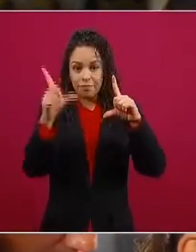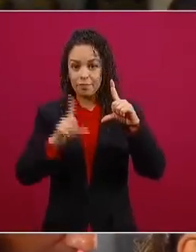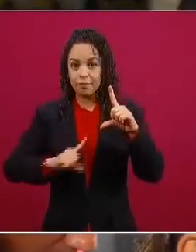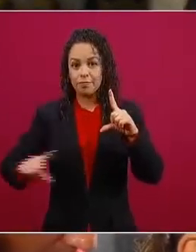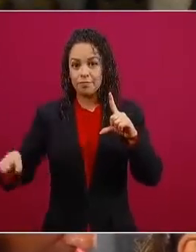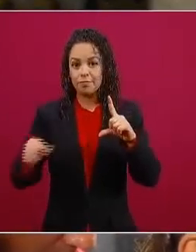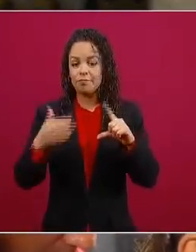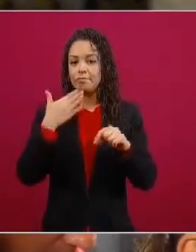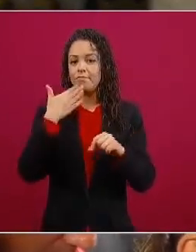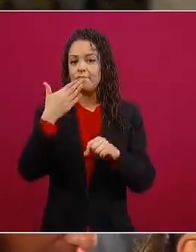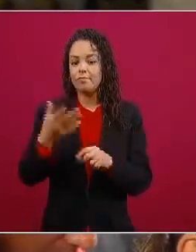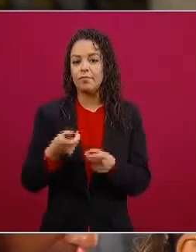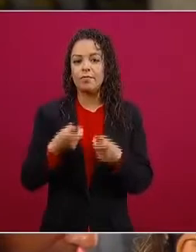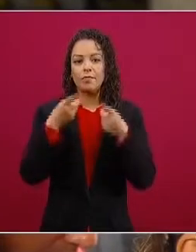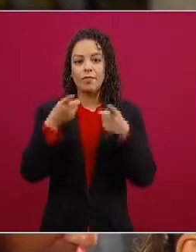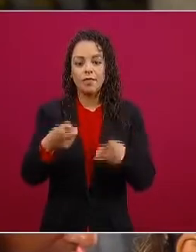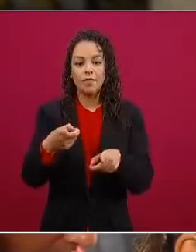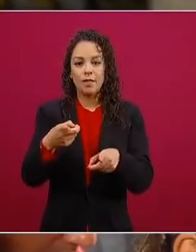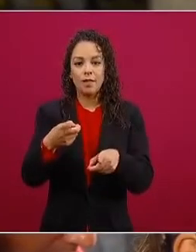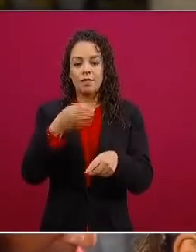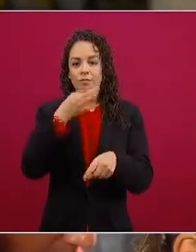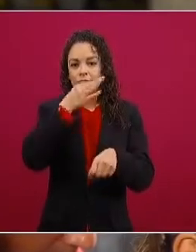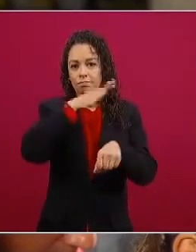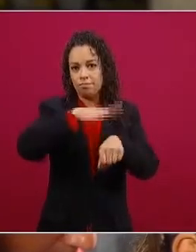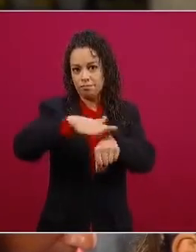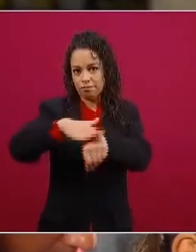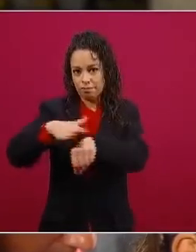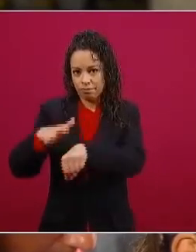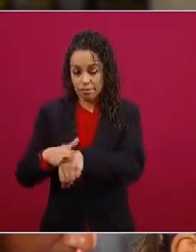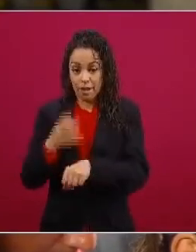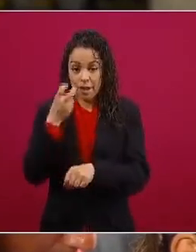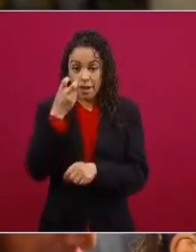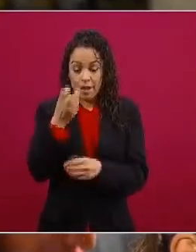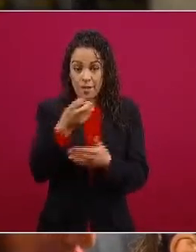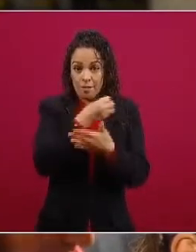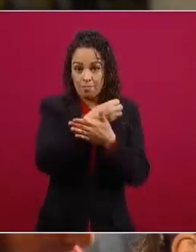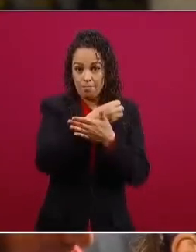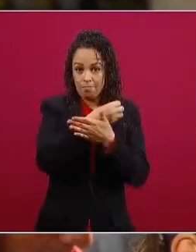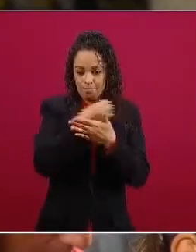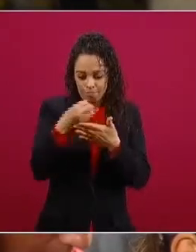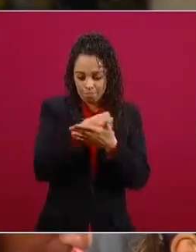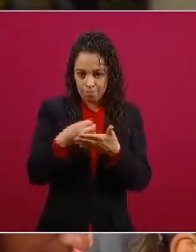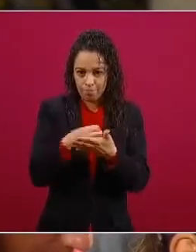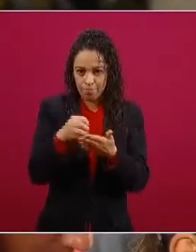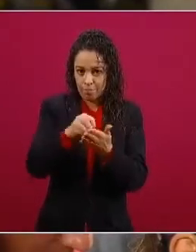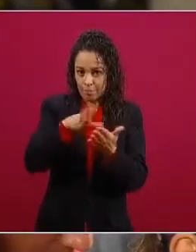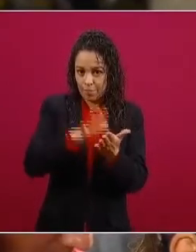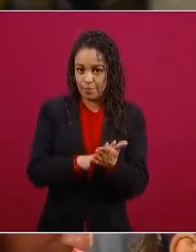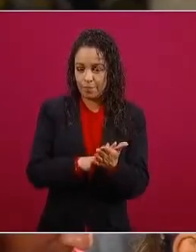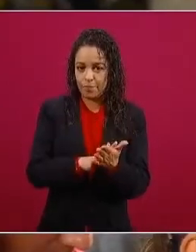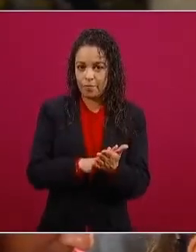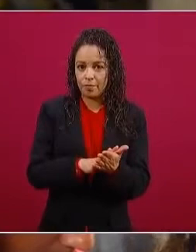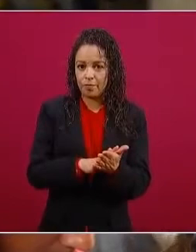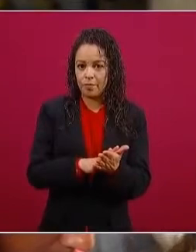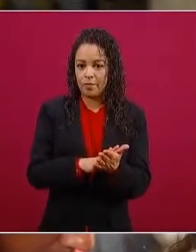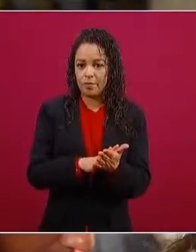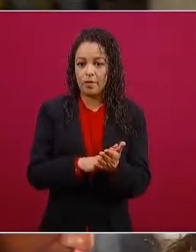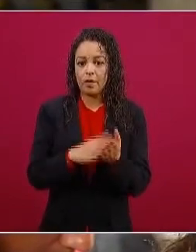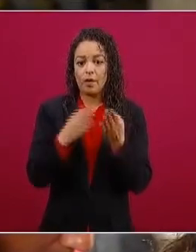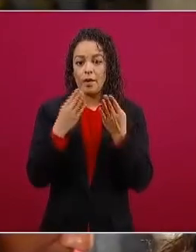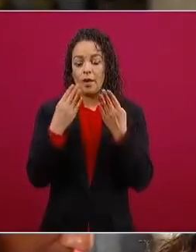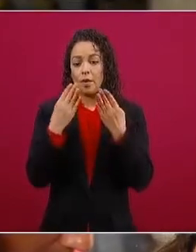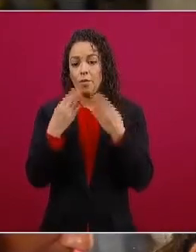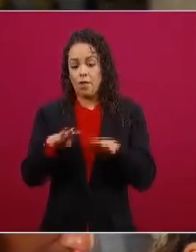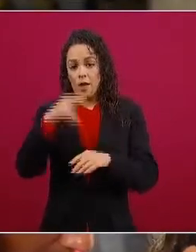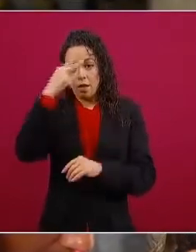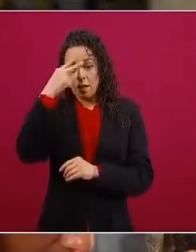saber, además de este ordenamiento, ayer el Banco de México, en una junta